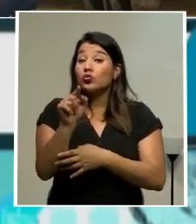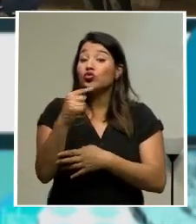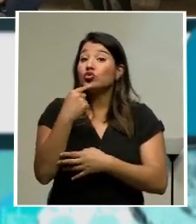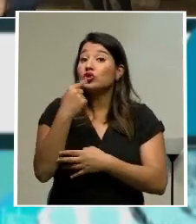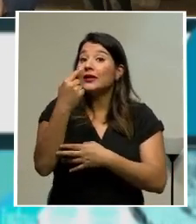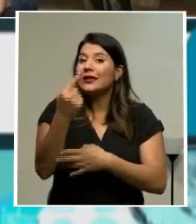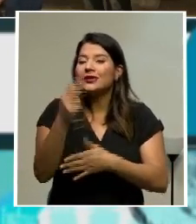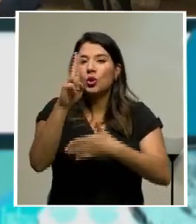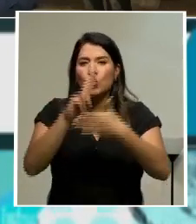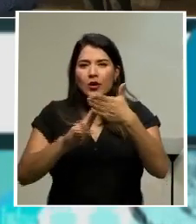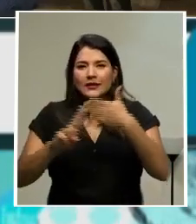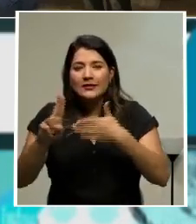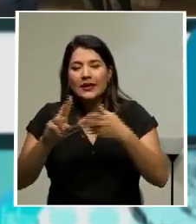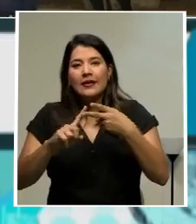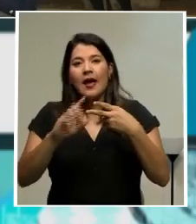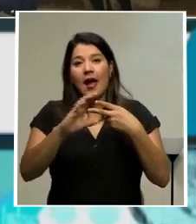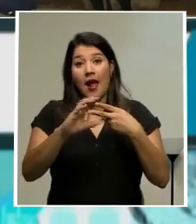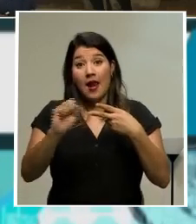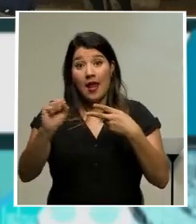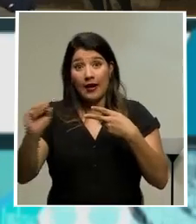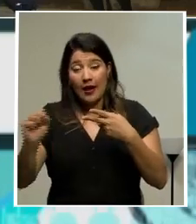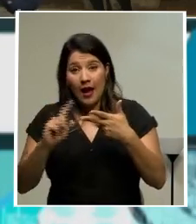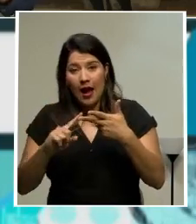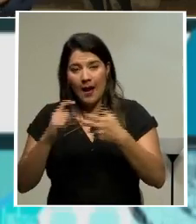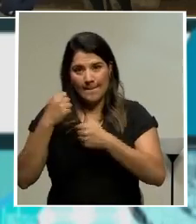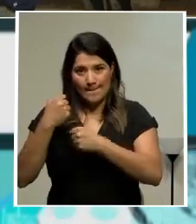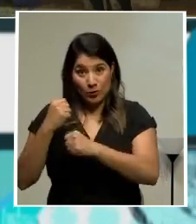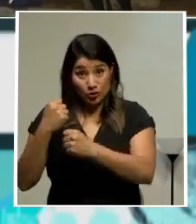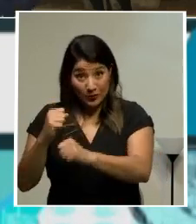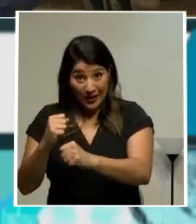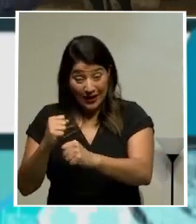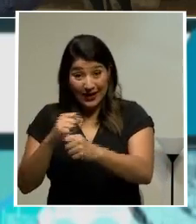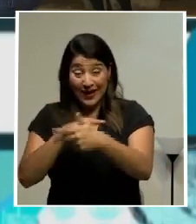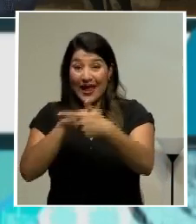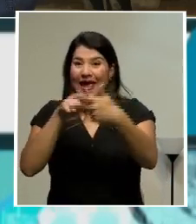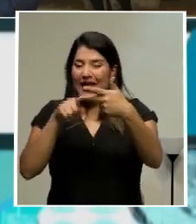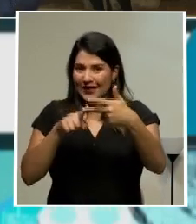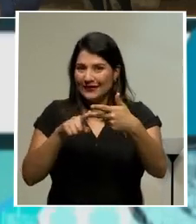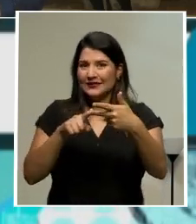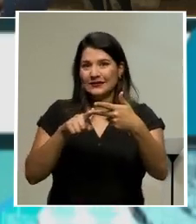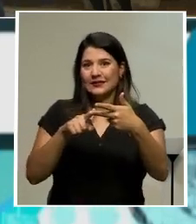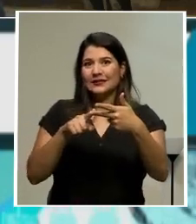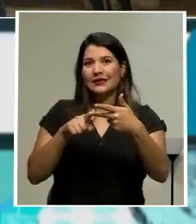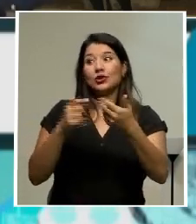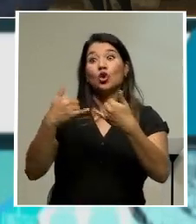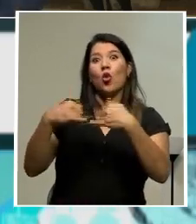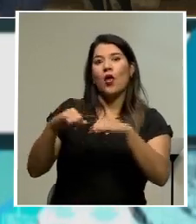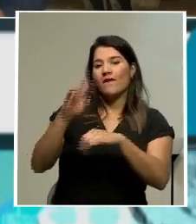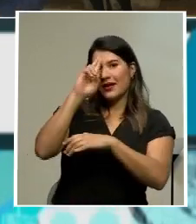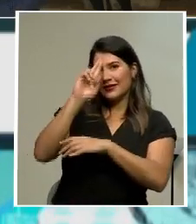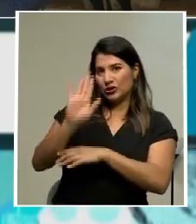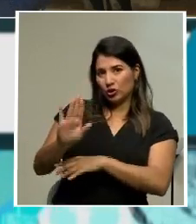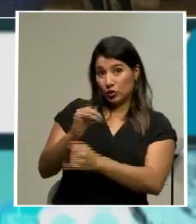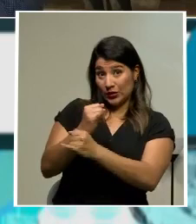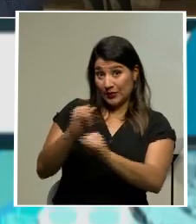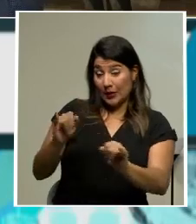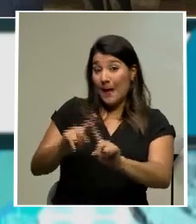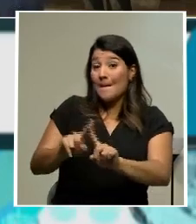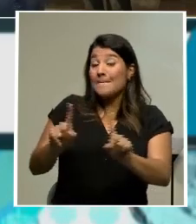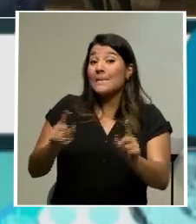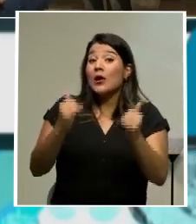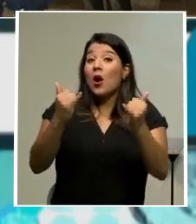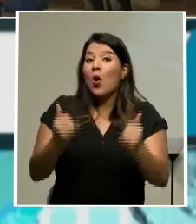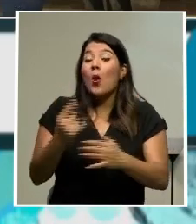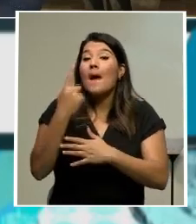universidades, la caja, las municipalidades, digamos que mantienen el criterio de esta autonomía. Pero vamos a ver también esta